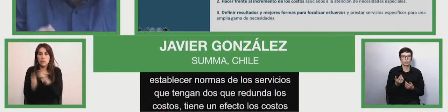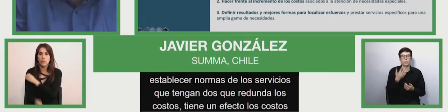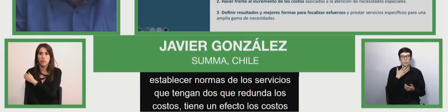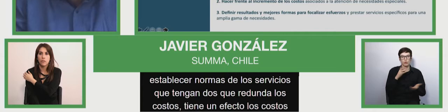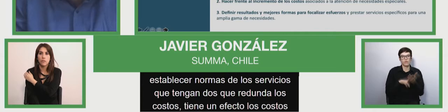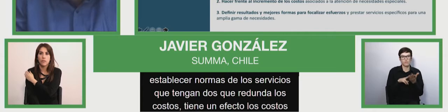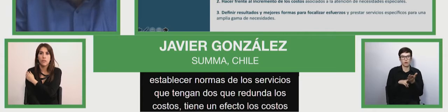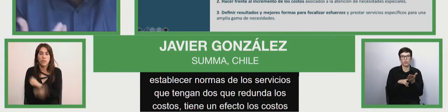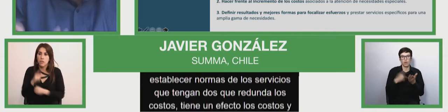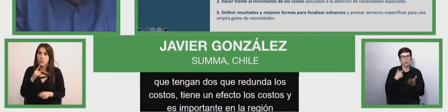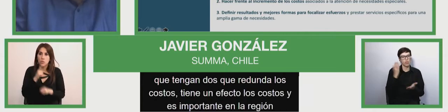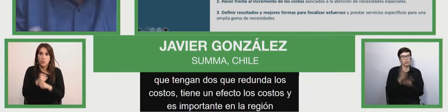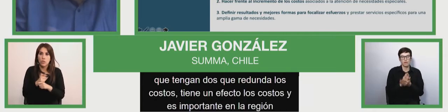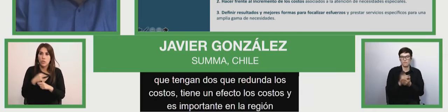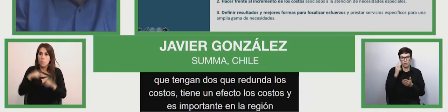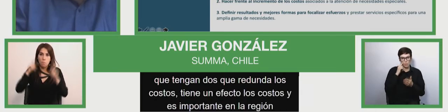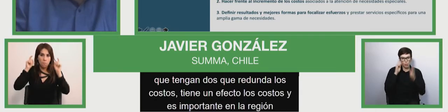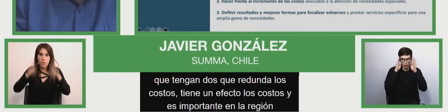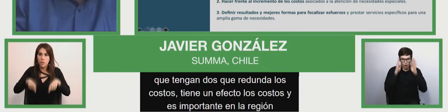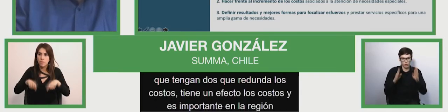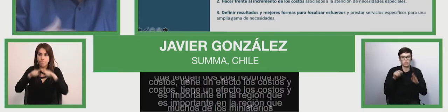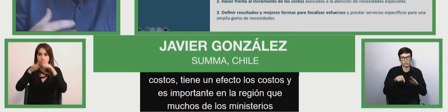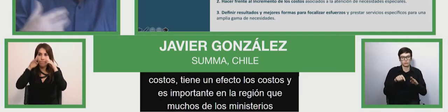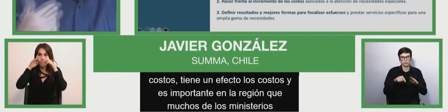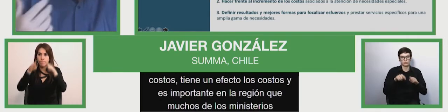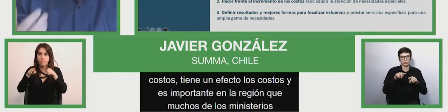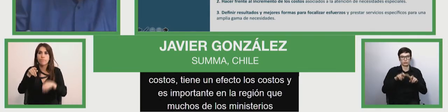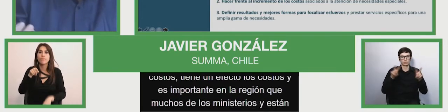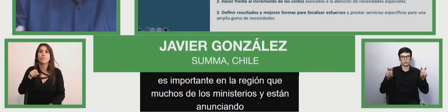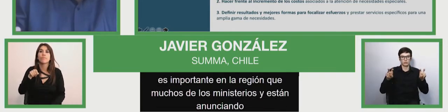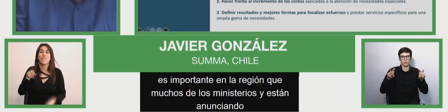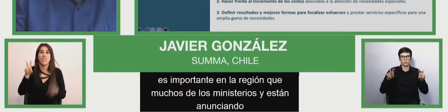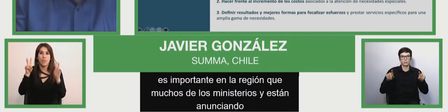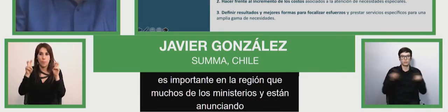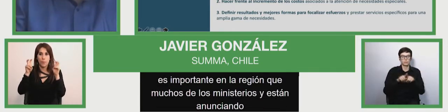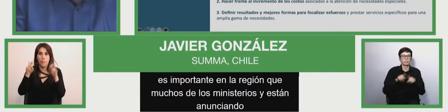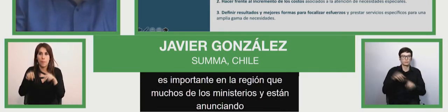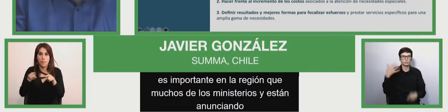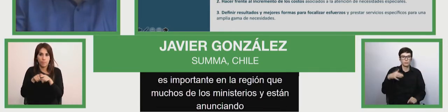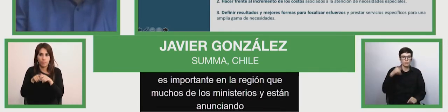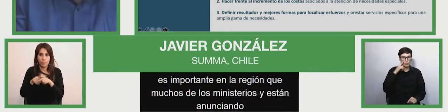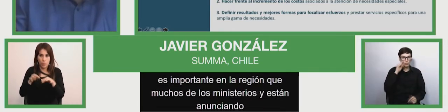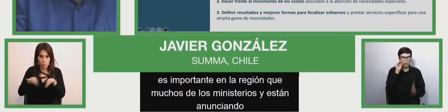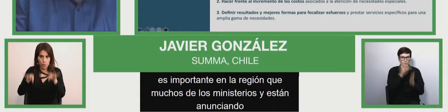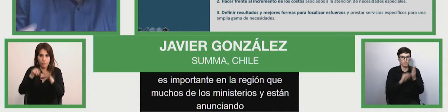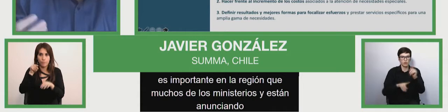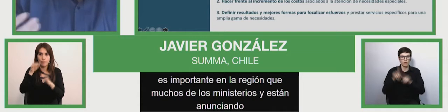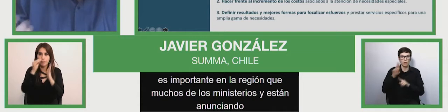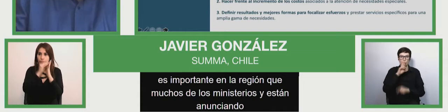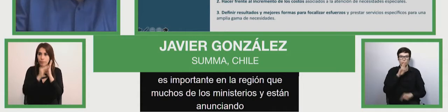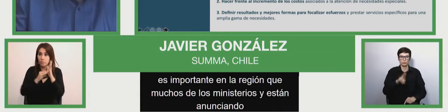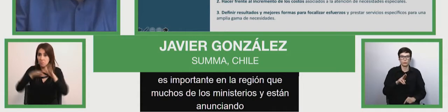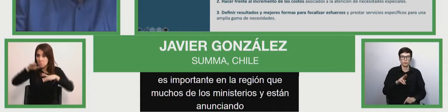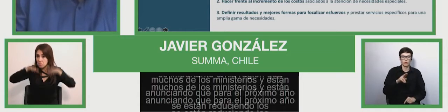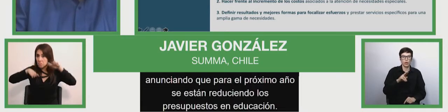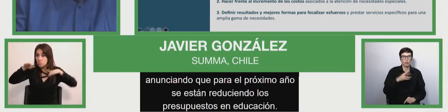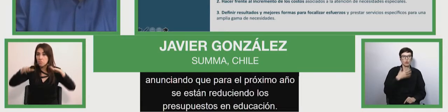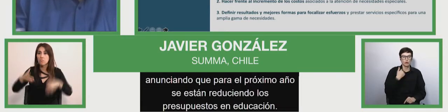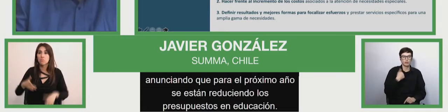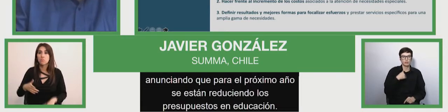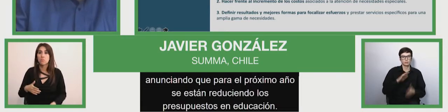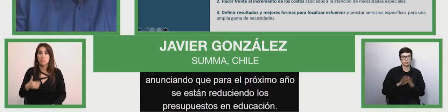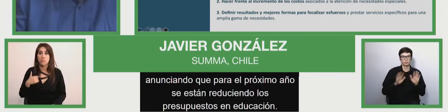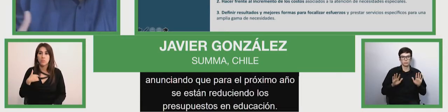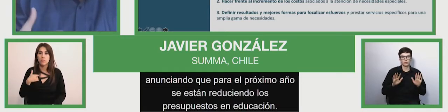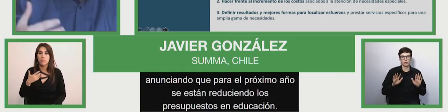que estar principalmente alerta respecto a ese tema. Y por lo tanto es importante definirse estos resultados esperables y por